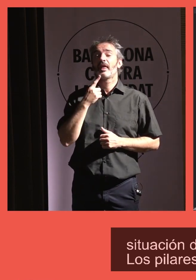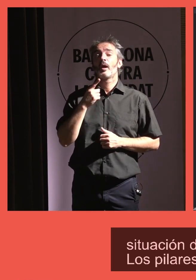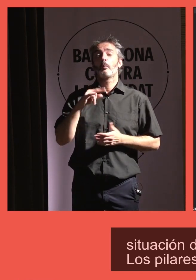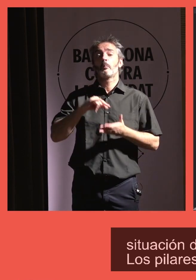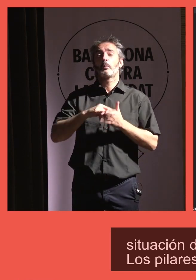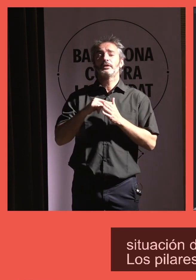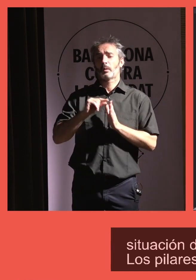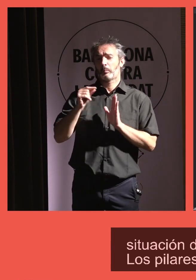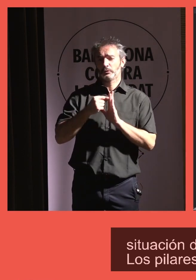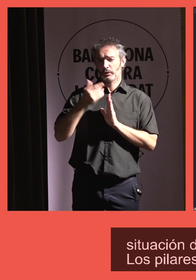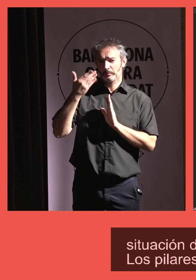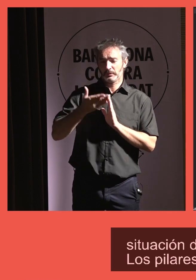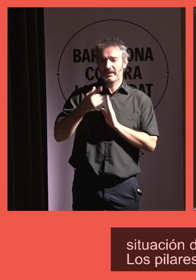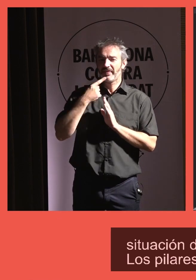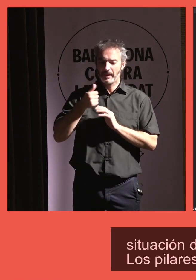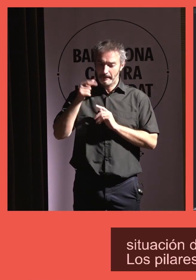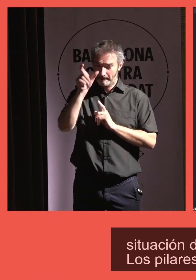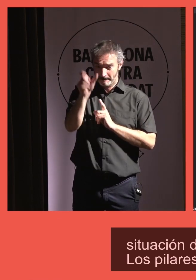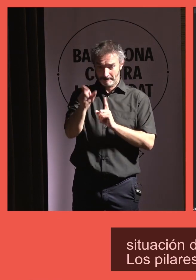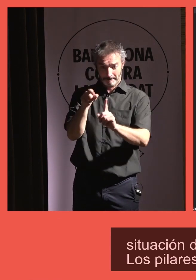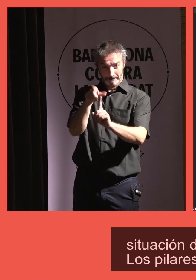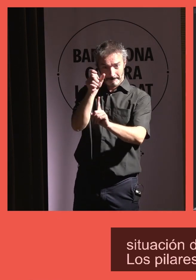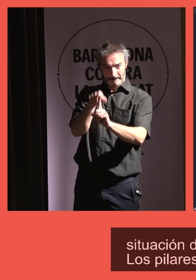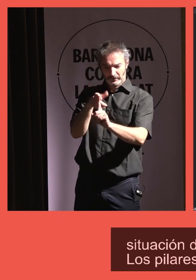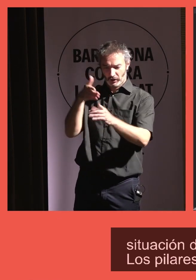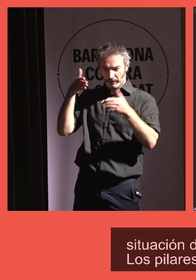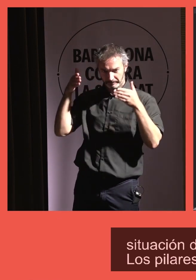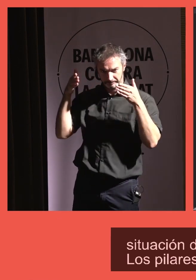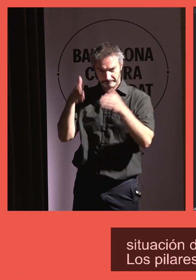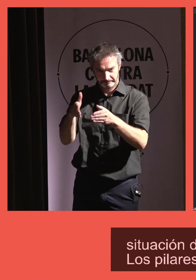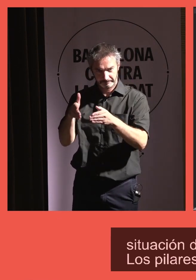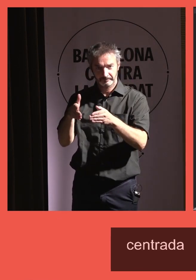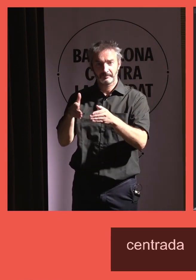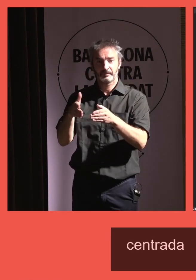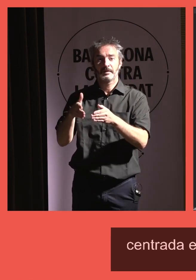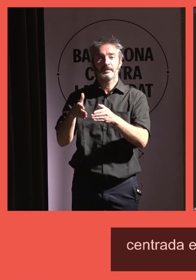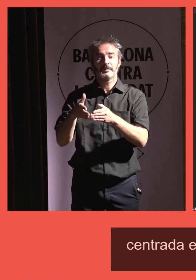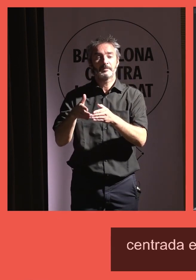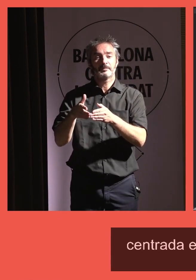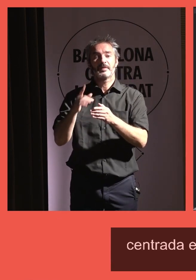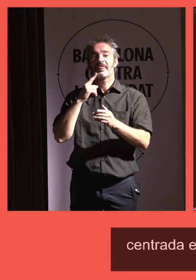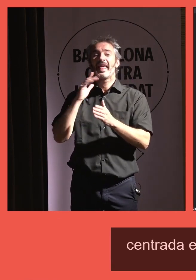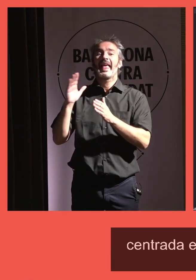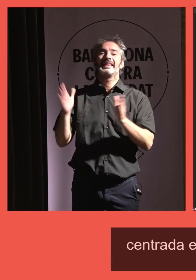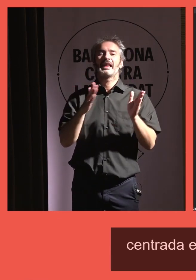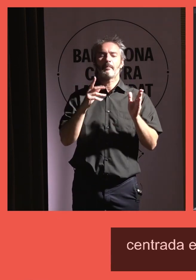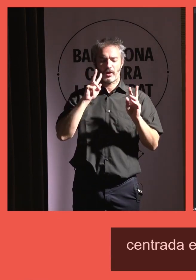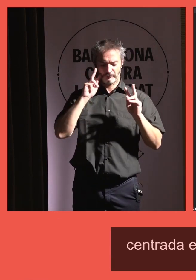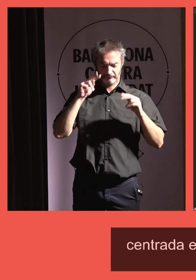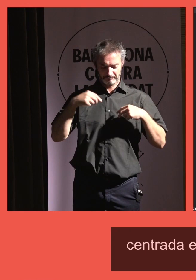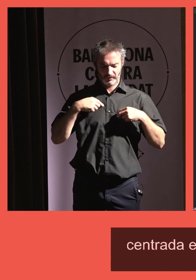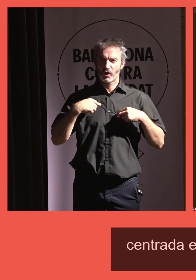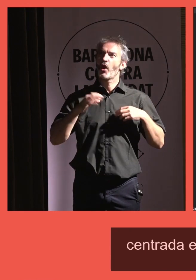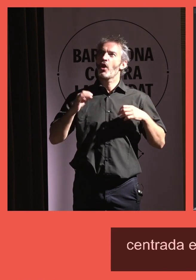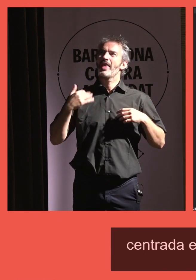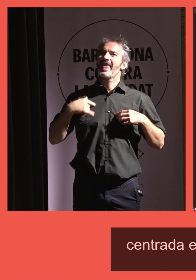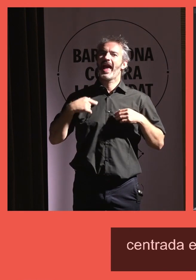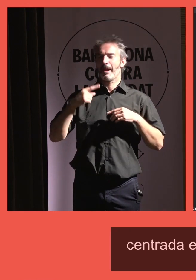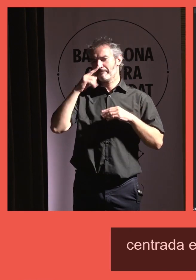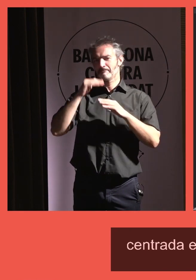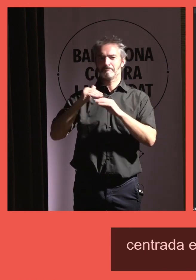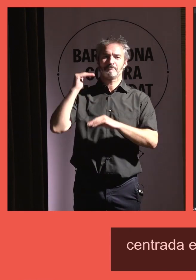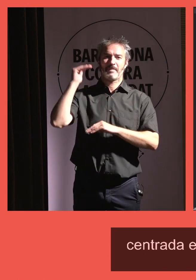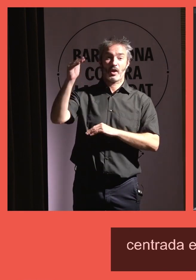que la atención centrada en la persona. La etapa etaria, ¿verdad?, de considerarse mayor no deja de ser una